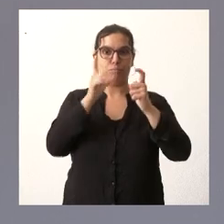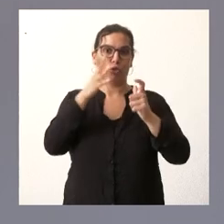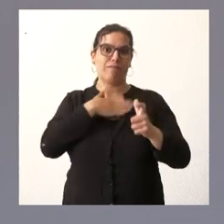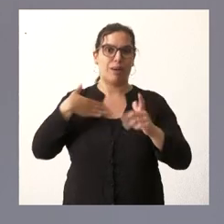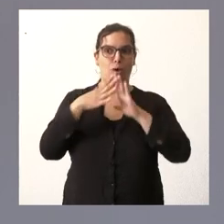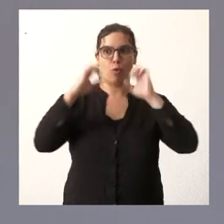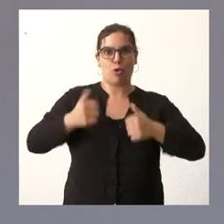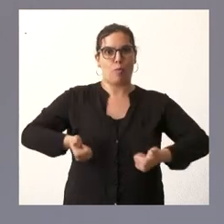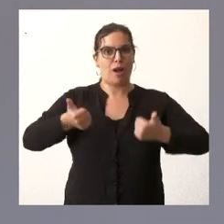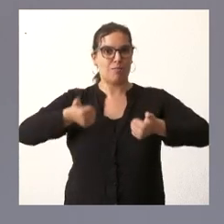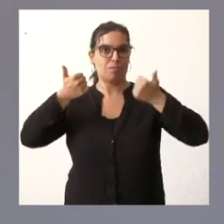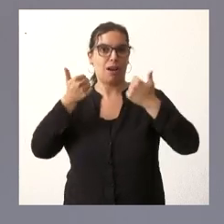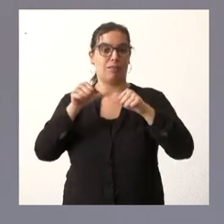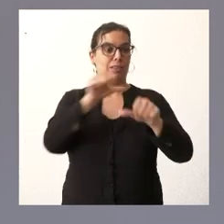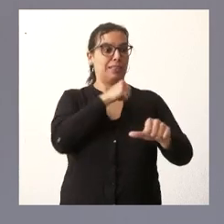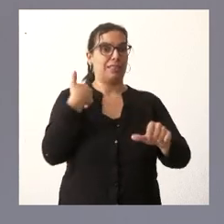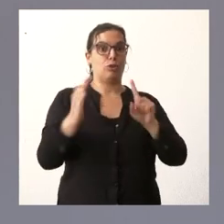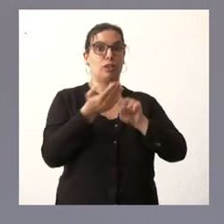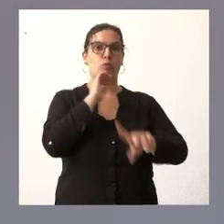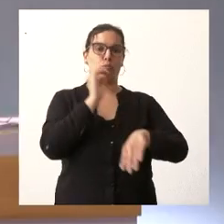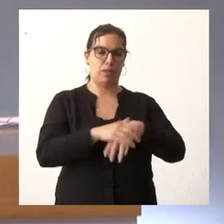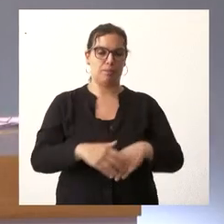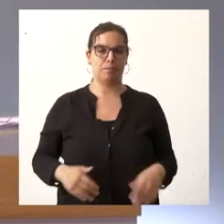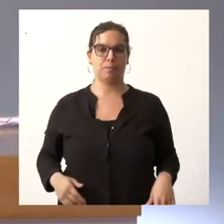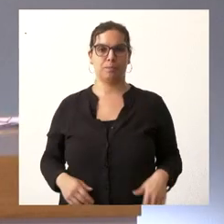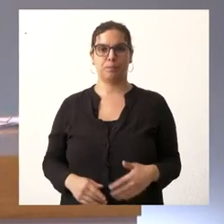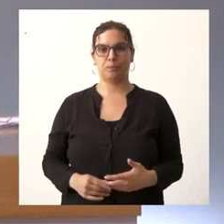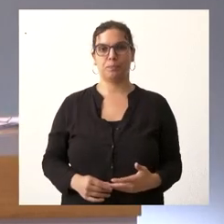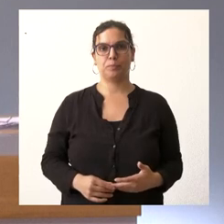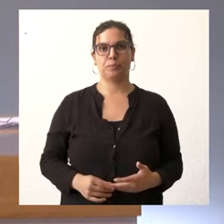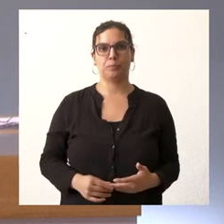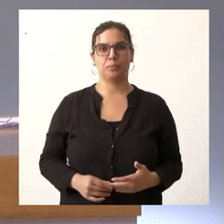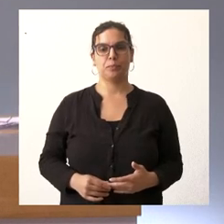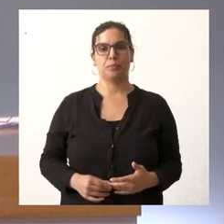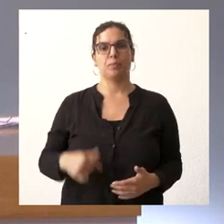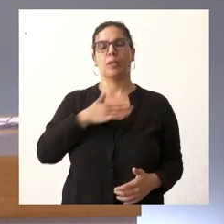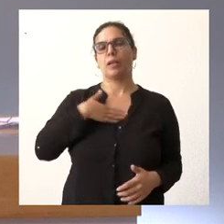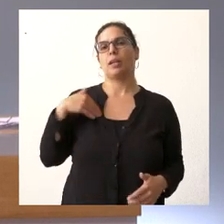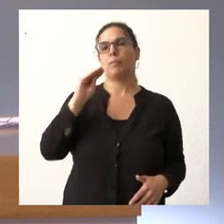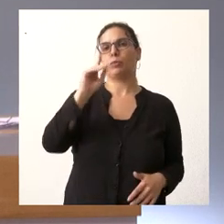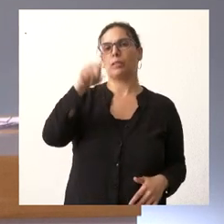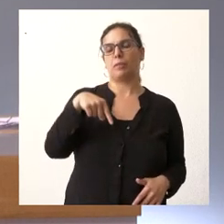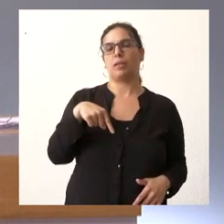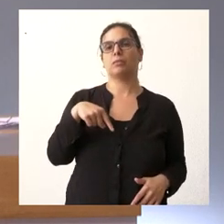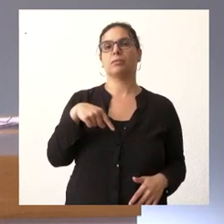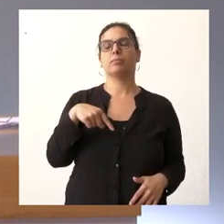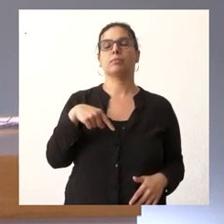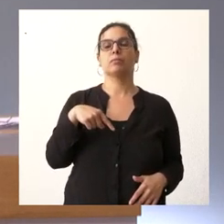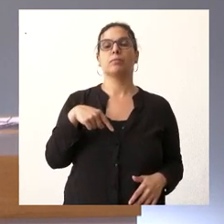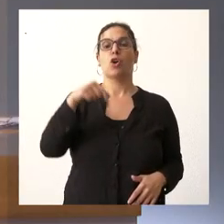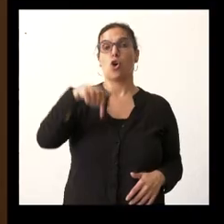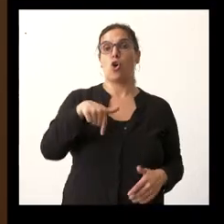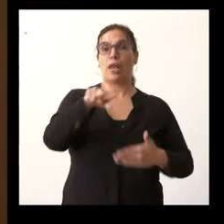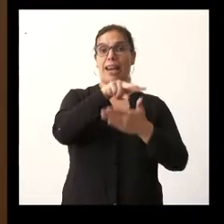diálogo social y cumplir los que hemos alcanzado en el pasado Sí, le quería preguntar también el portavoz sobre lo que hoy hemos